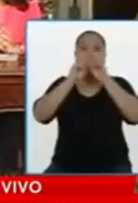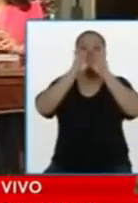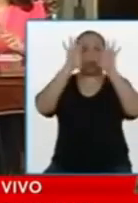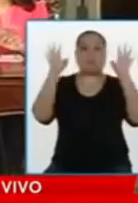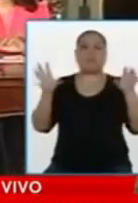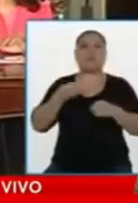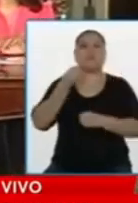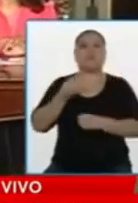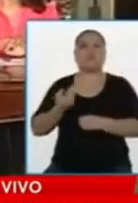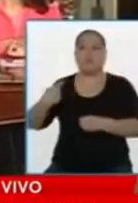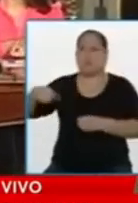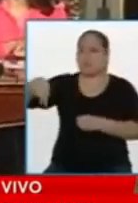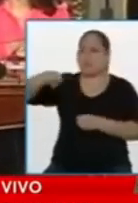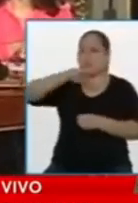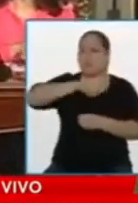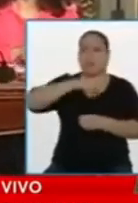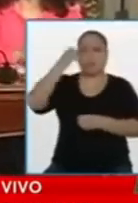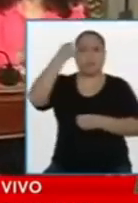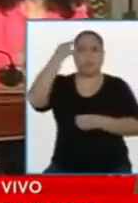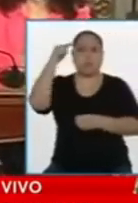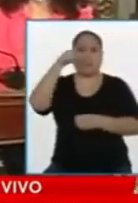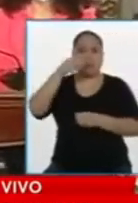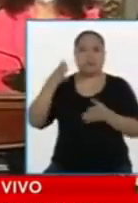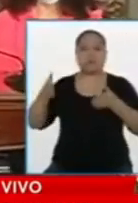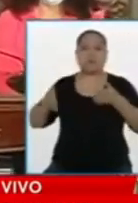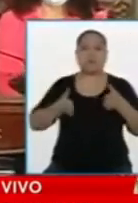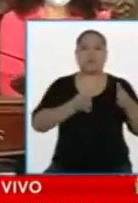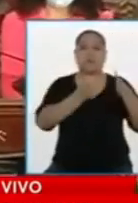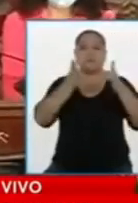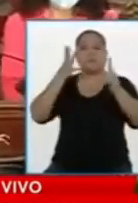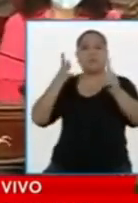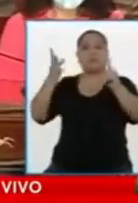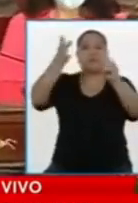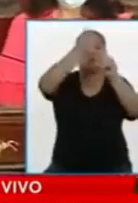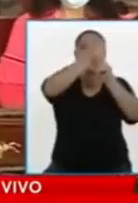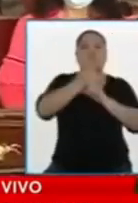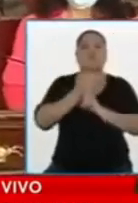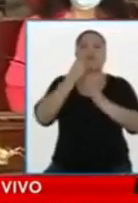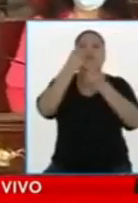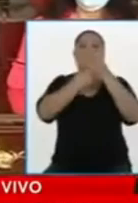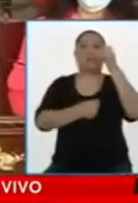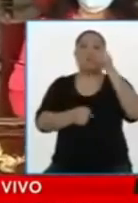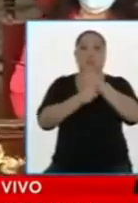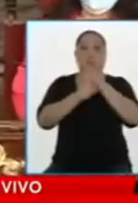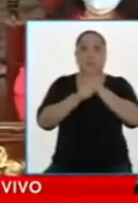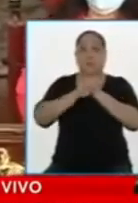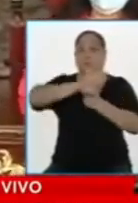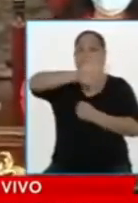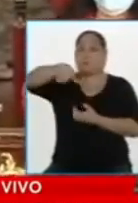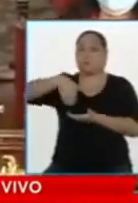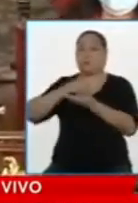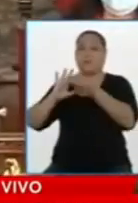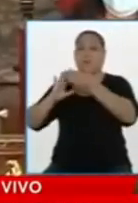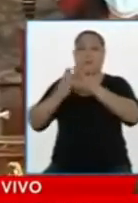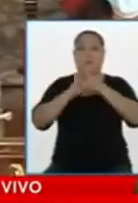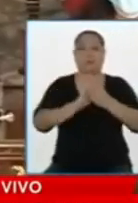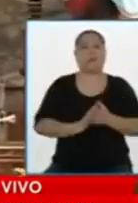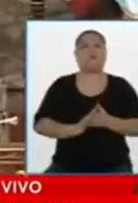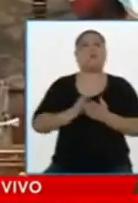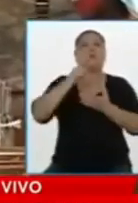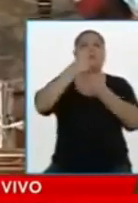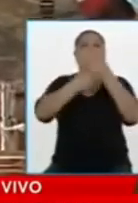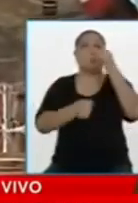Lo que se estaba esperando es que el presidente Sagasti, hombre instruido, inteligente,